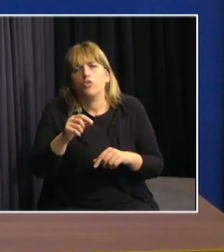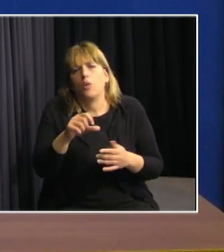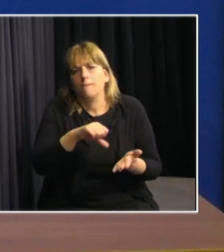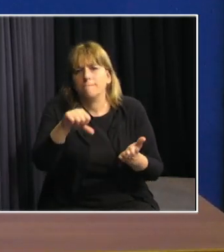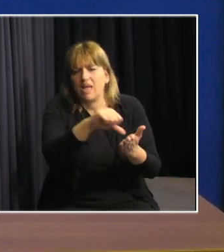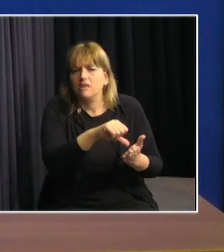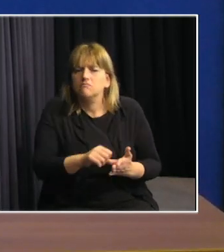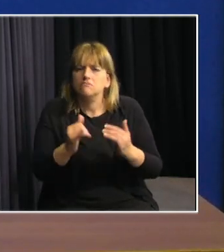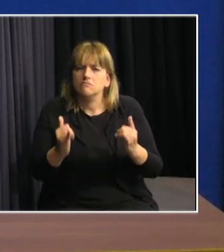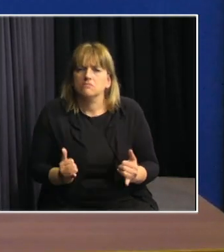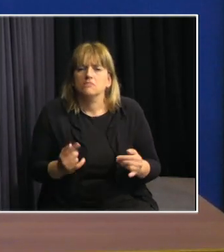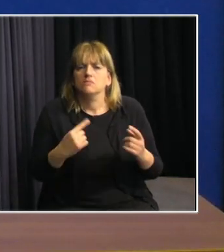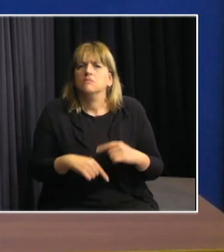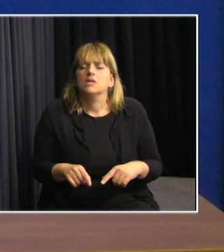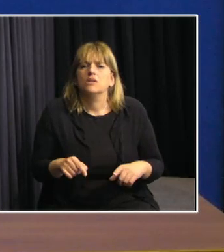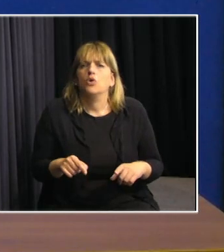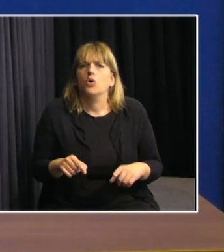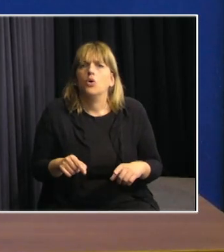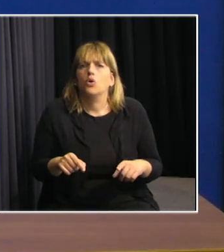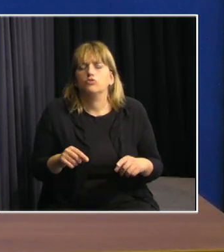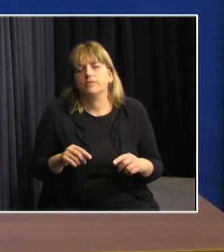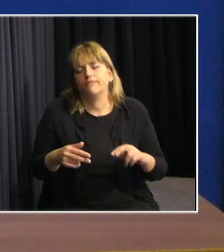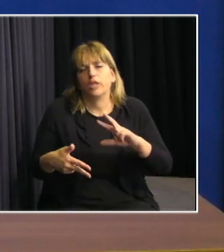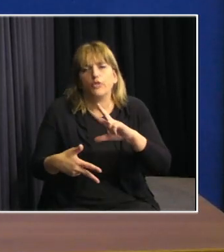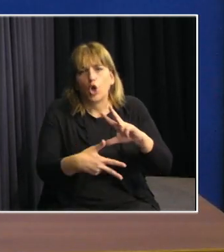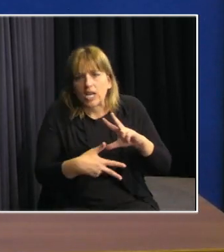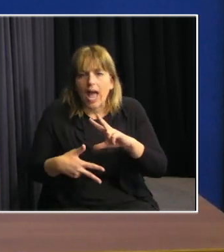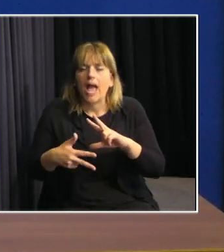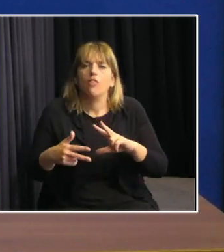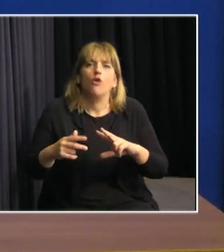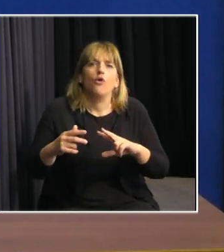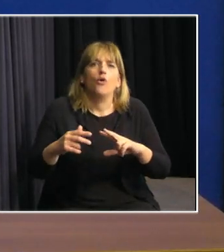los afectan regularmente, tornados, maremotos,